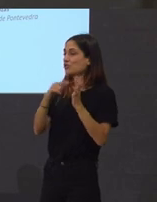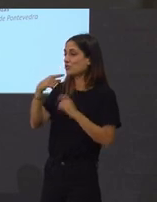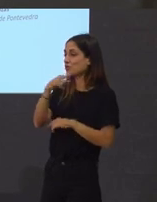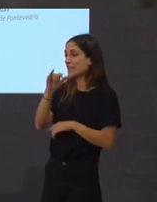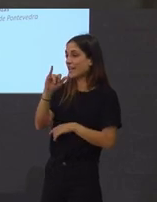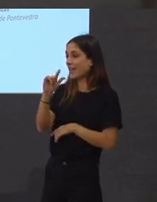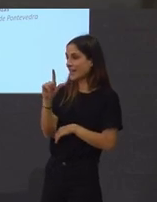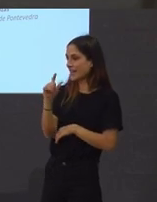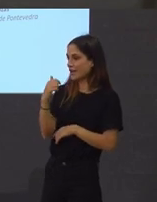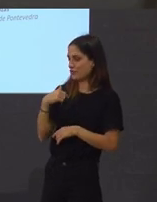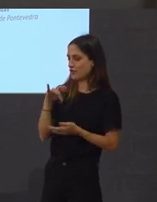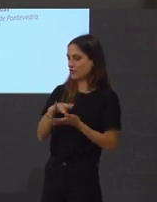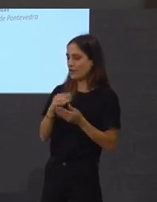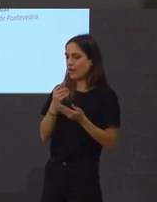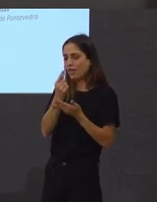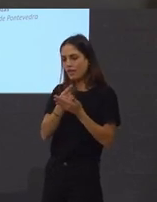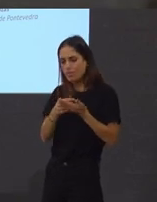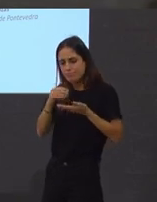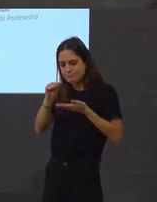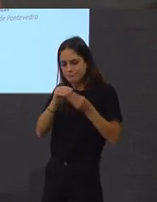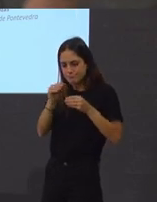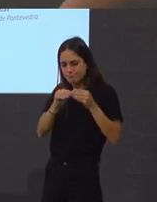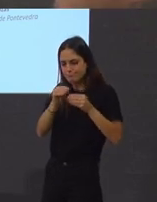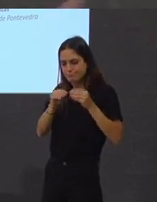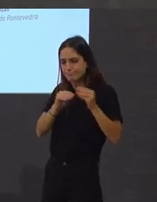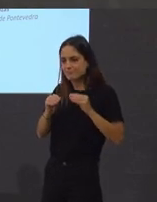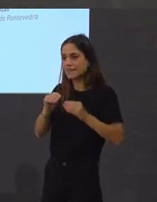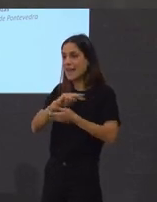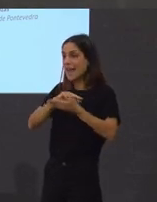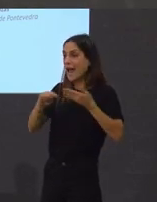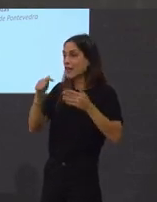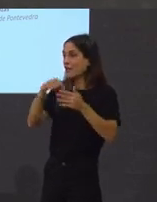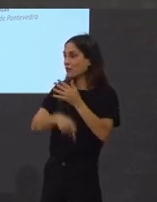fixen un con ese hola la Marbella civilizada la Galicia Profunda